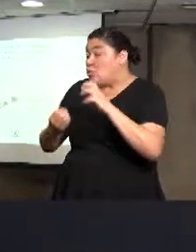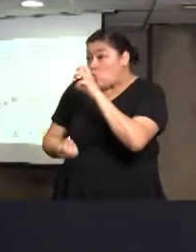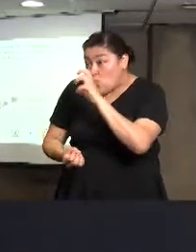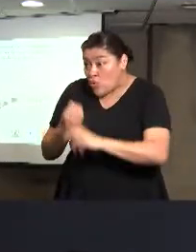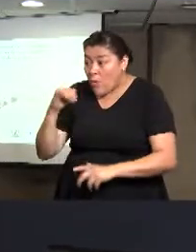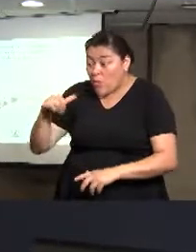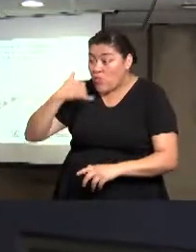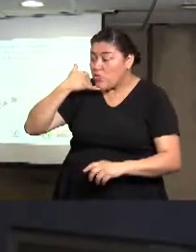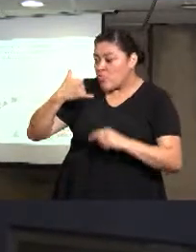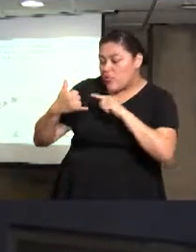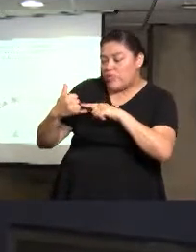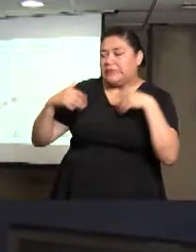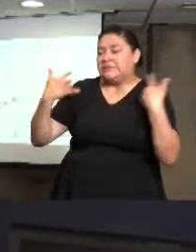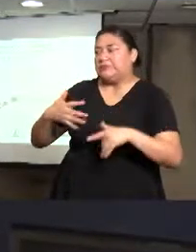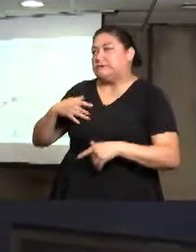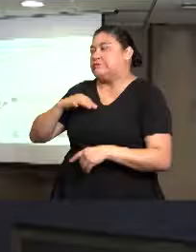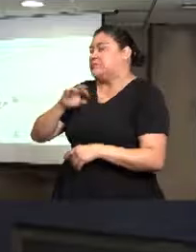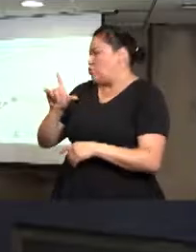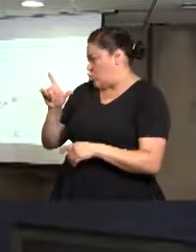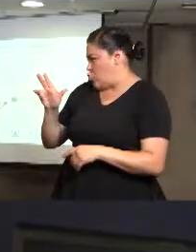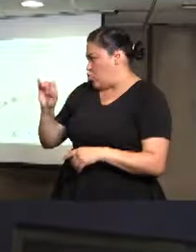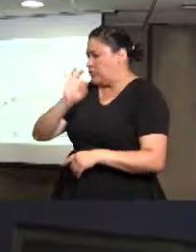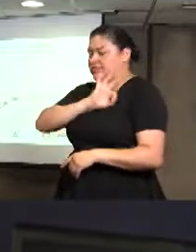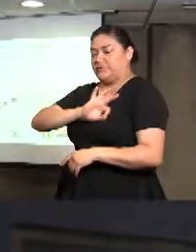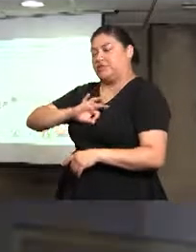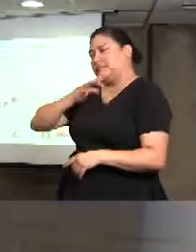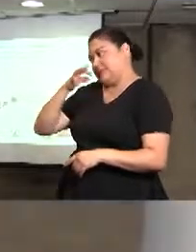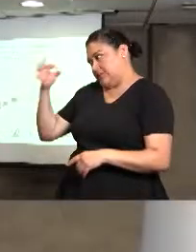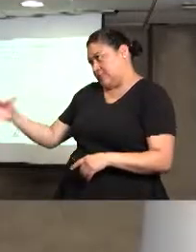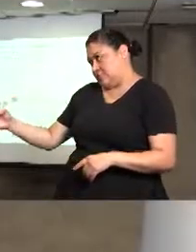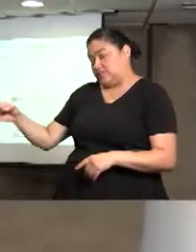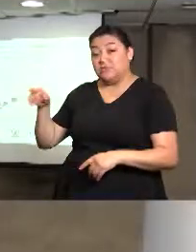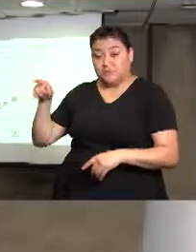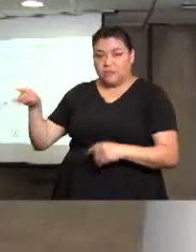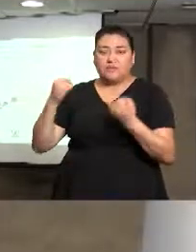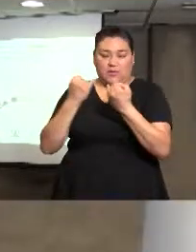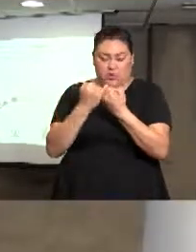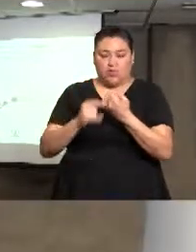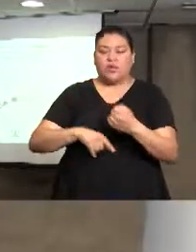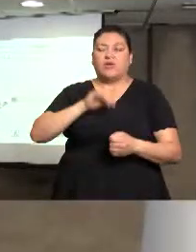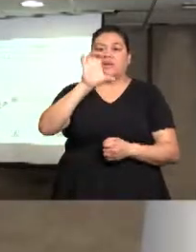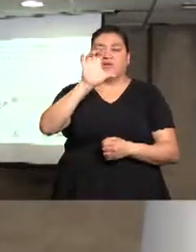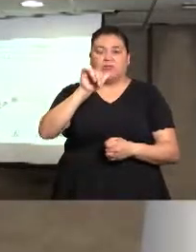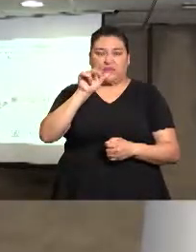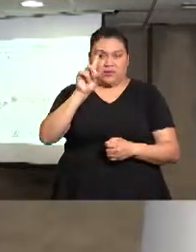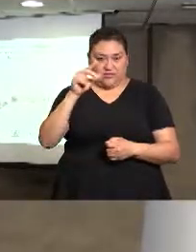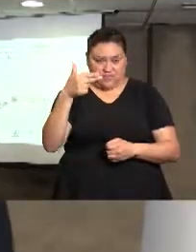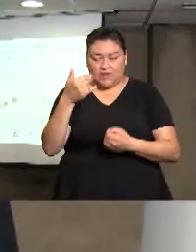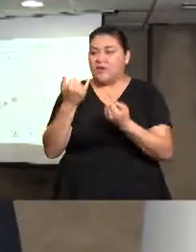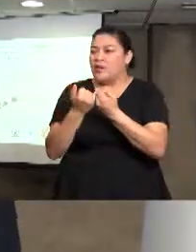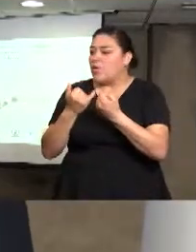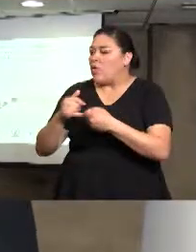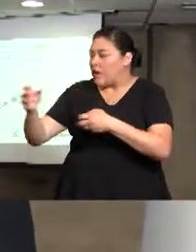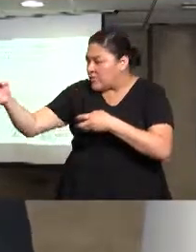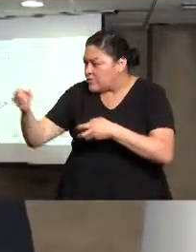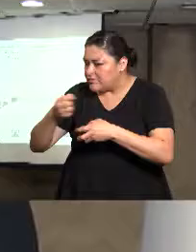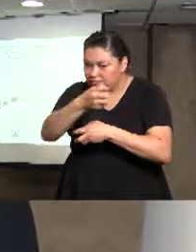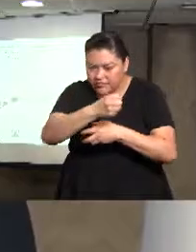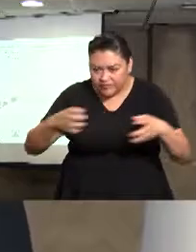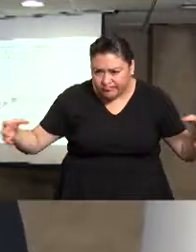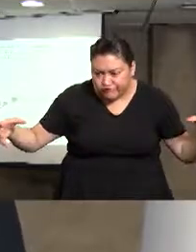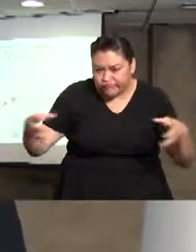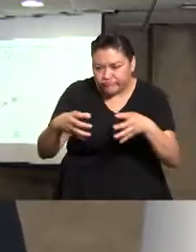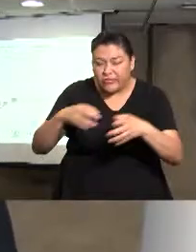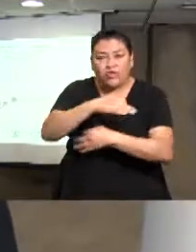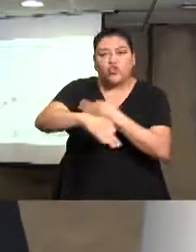ese gran trabajo y lo que CNDH está haciendo de unirnos a todos juntos para que podamos a